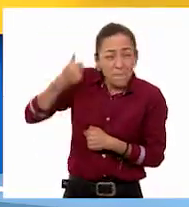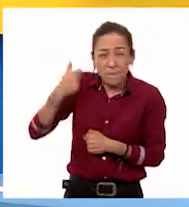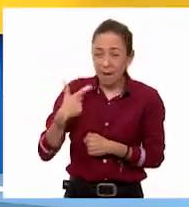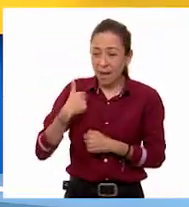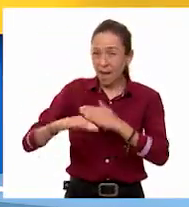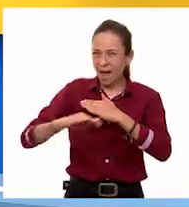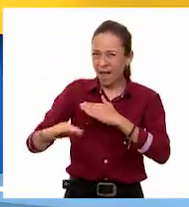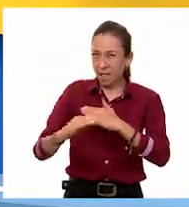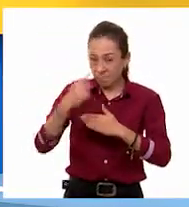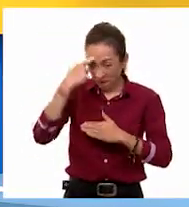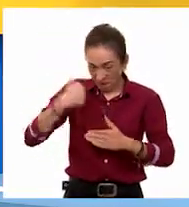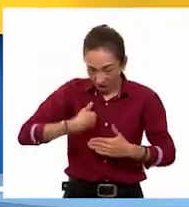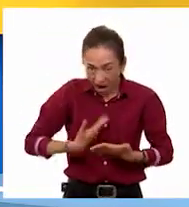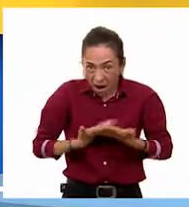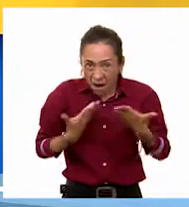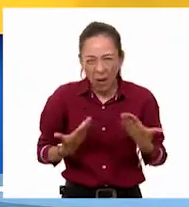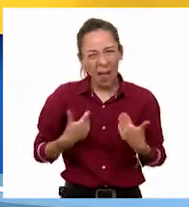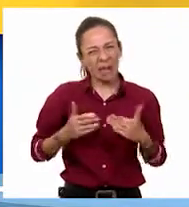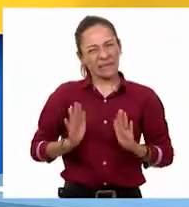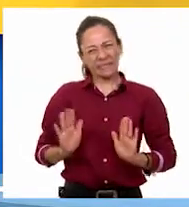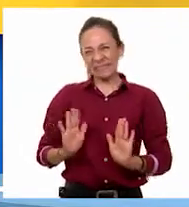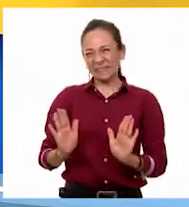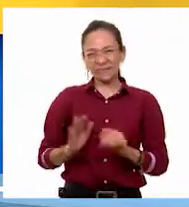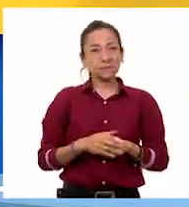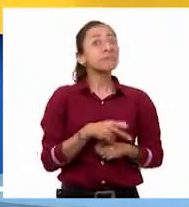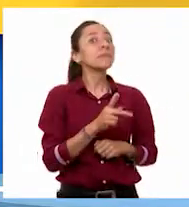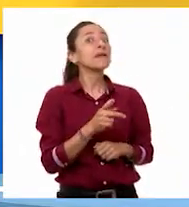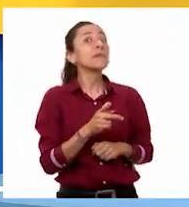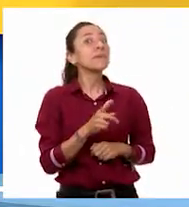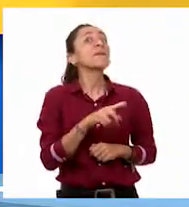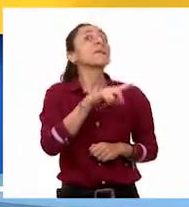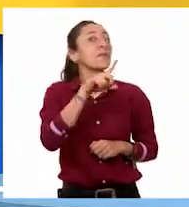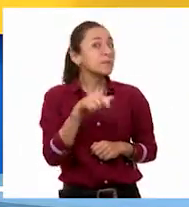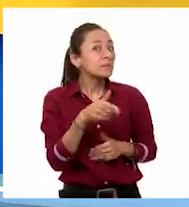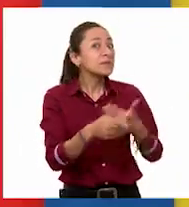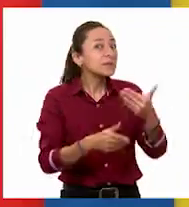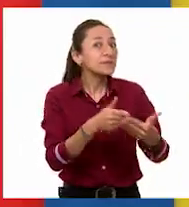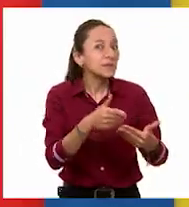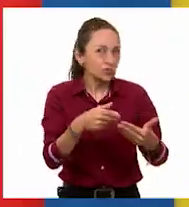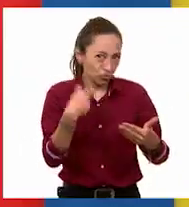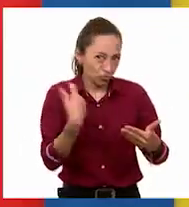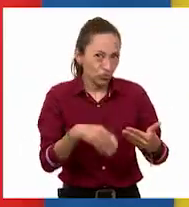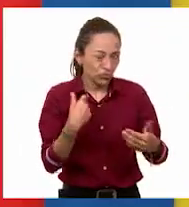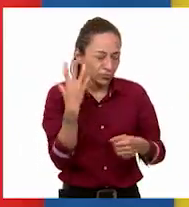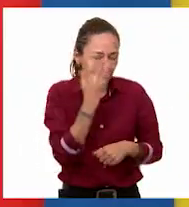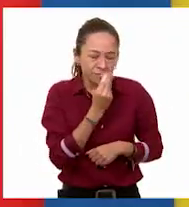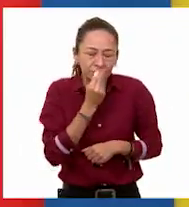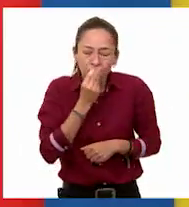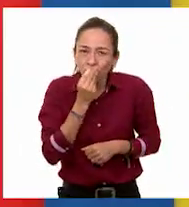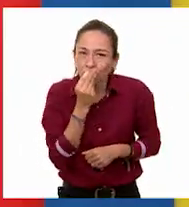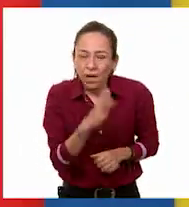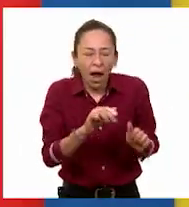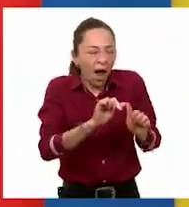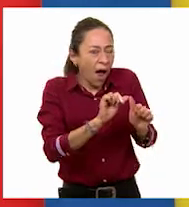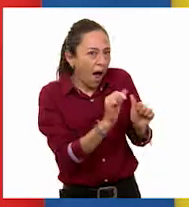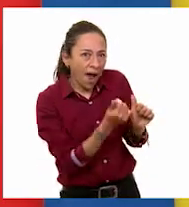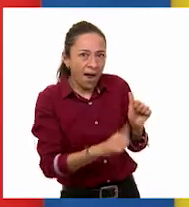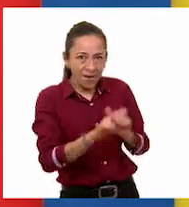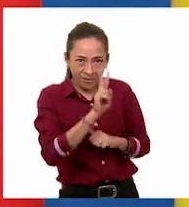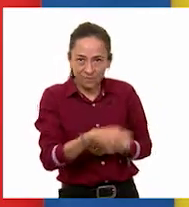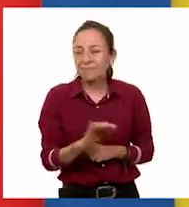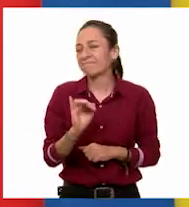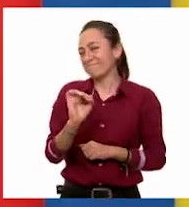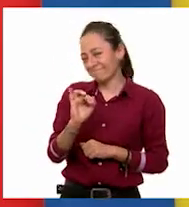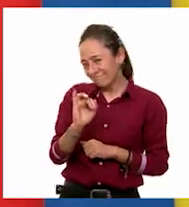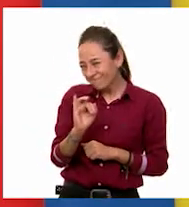las que diseñaron después? Han sido una hermosa obra de arte, ¿no crees? Sí, tal vez por eso me gustan